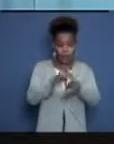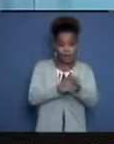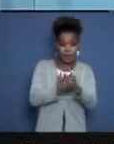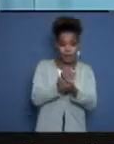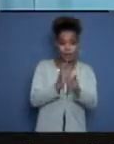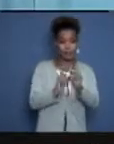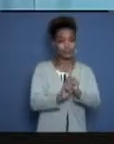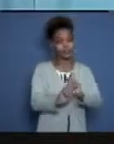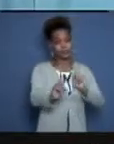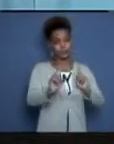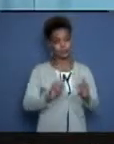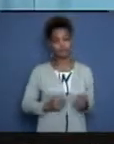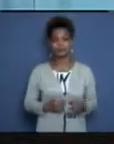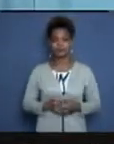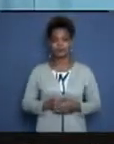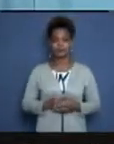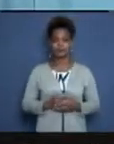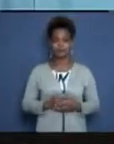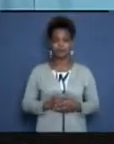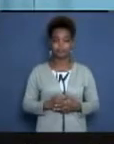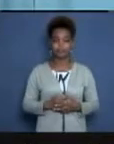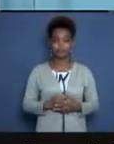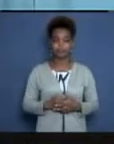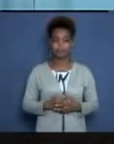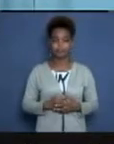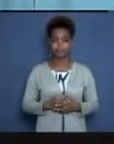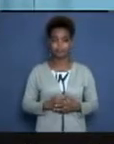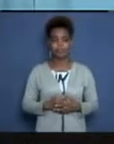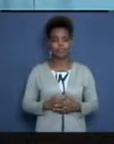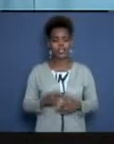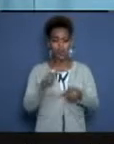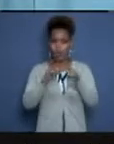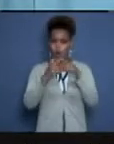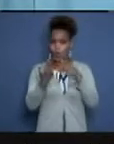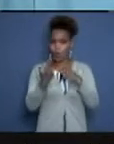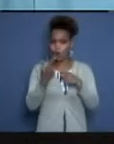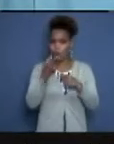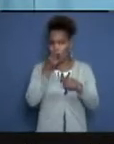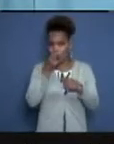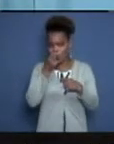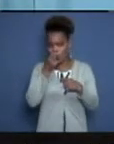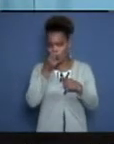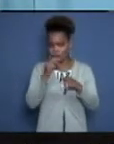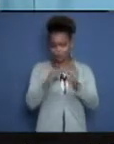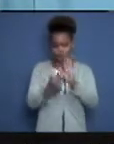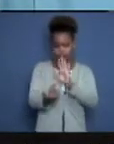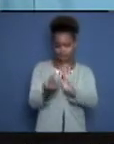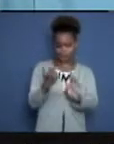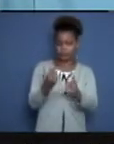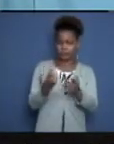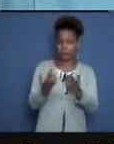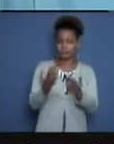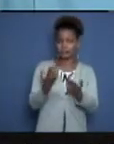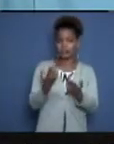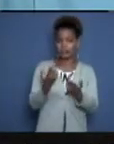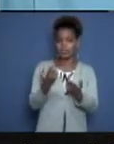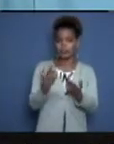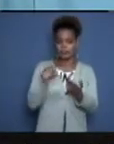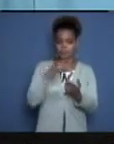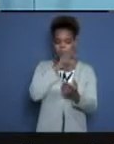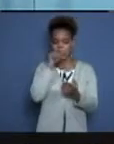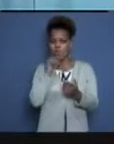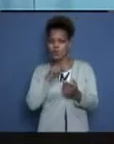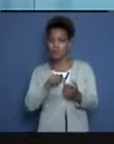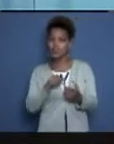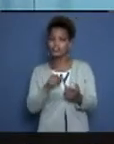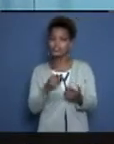llega otra comunicación. ¿Qué hay de cierto en el mayor contagio de la variante Delta?